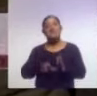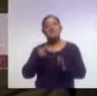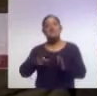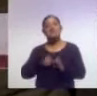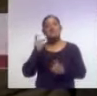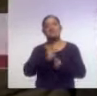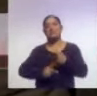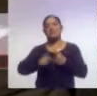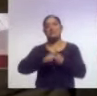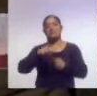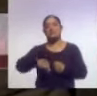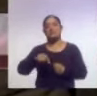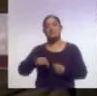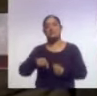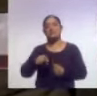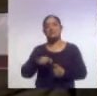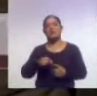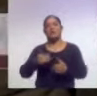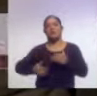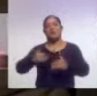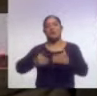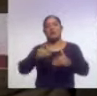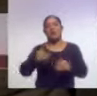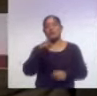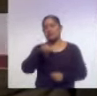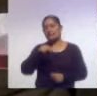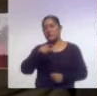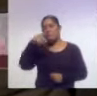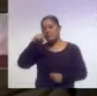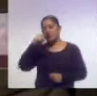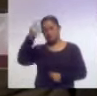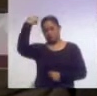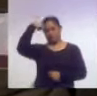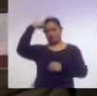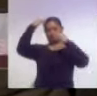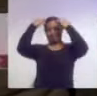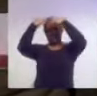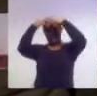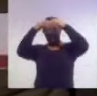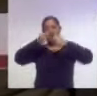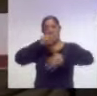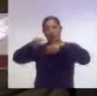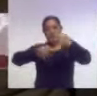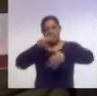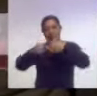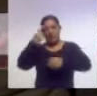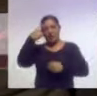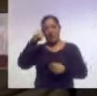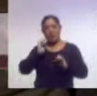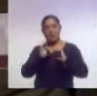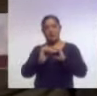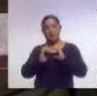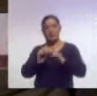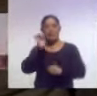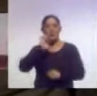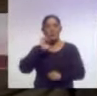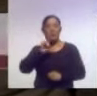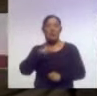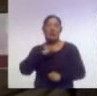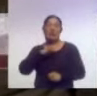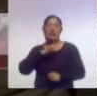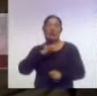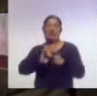acelerar la aplicación de las mismas, pero sobre todo, concientizar y difundir sobre su importancia para proteger a las mujeres que enfrentan